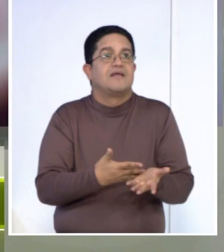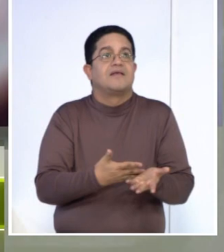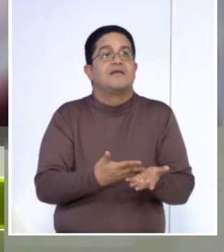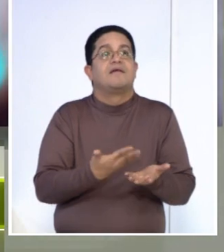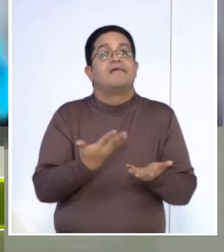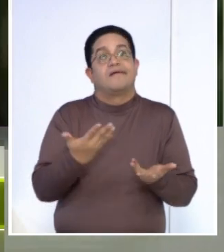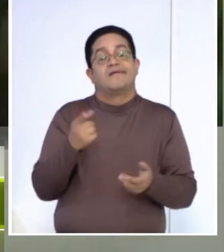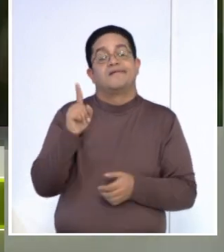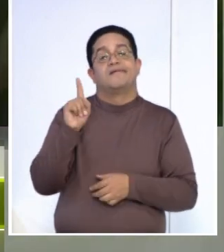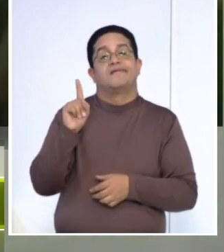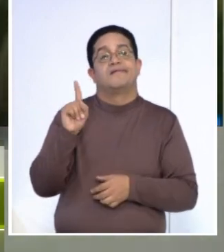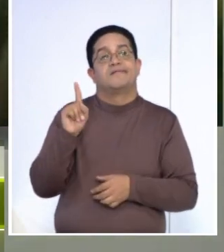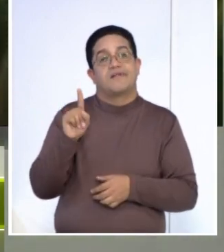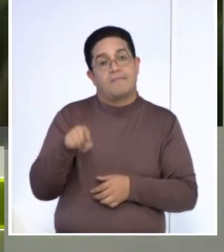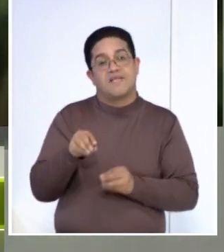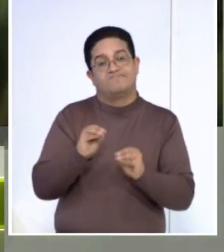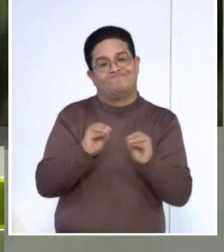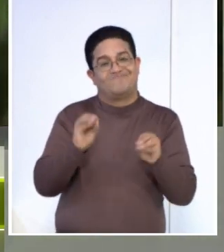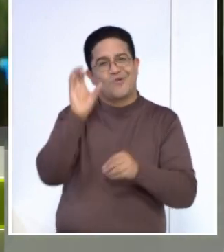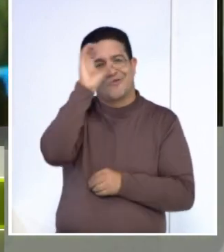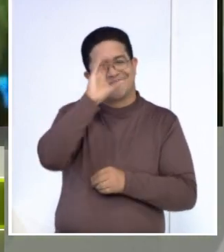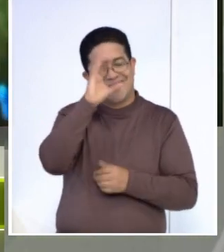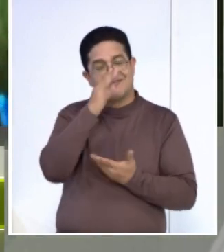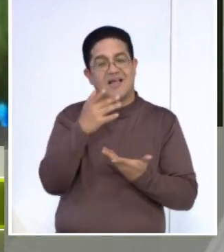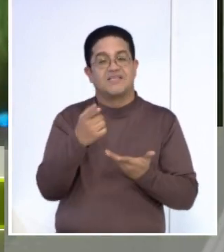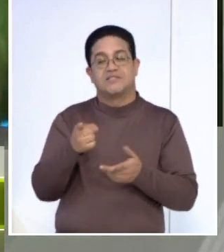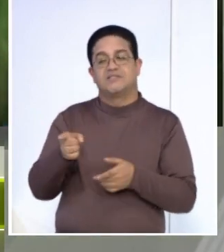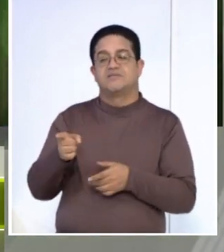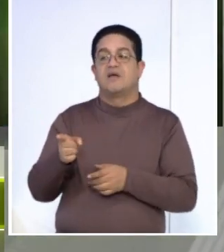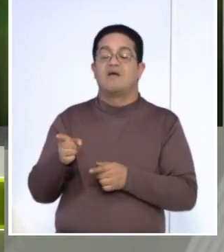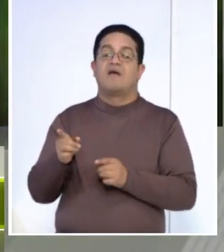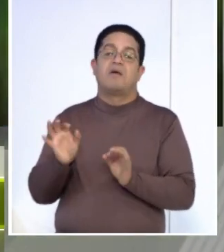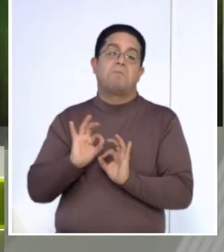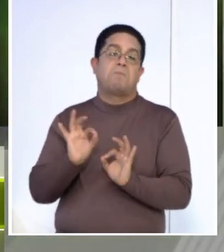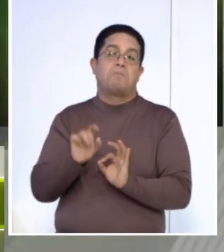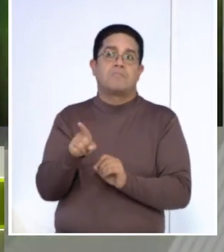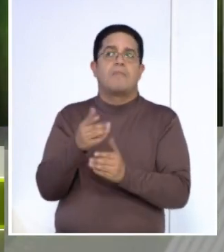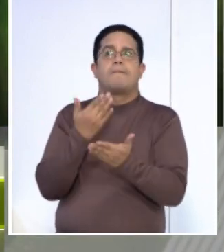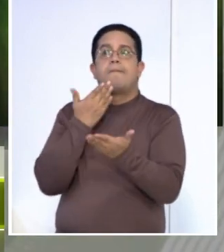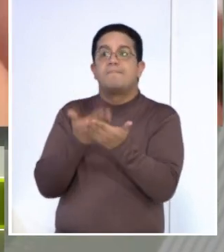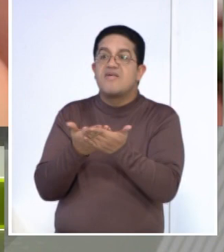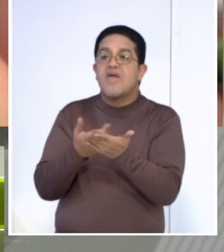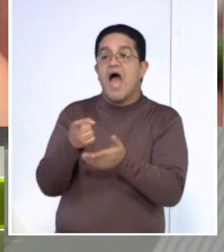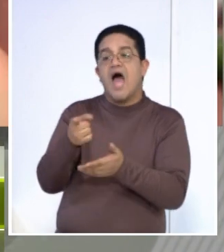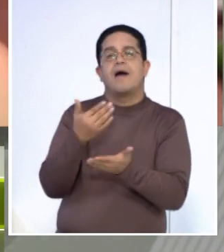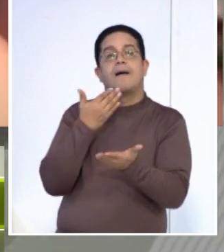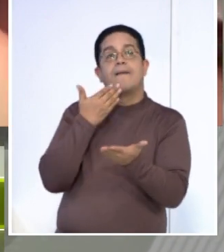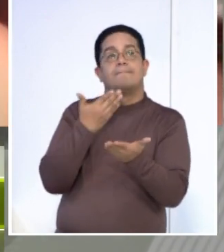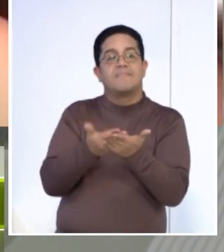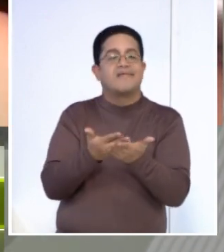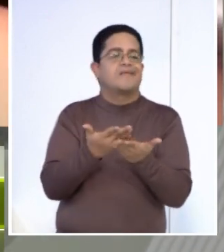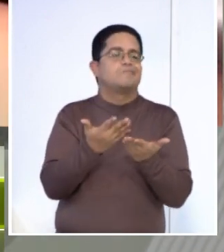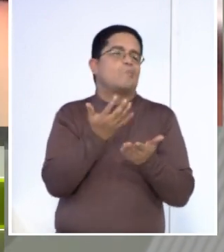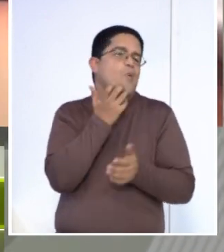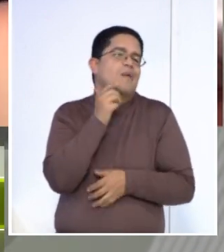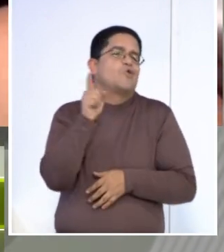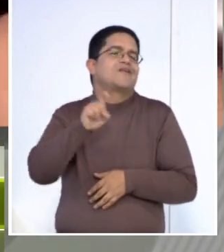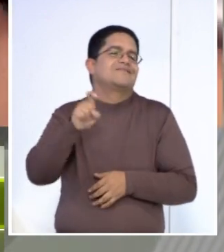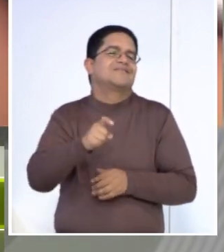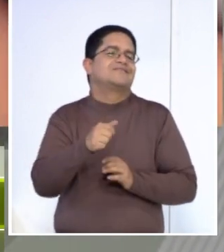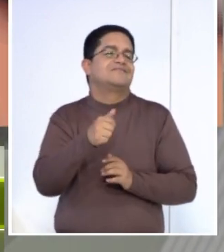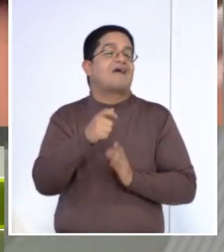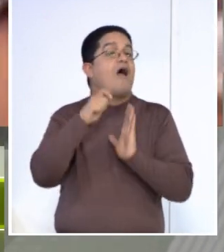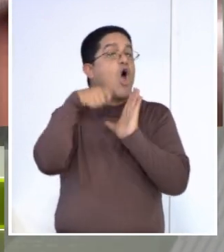incremento de la conciencia al respecto. Y uno pide exámenes de HIV básicamente para todos. Por supuesto. Para hacer una intervención